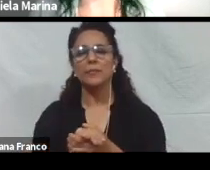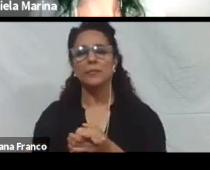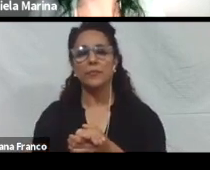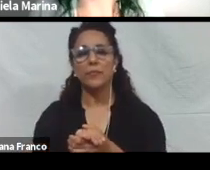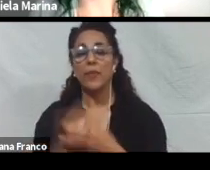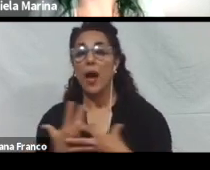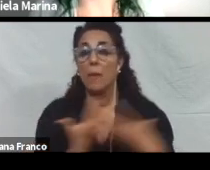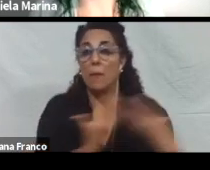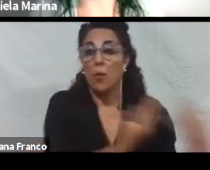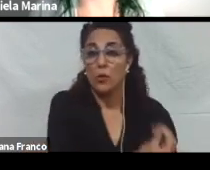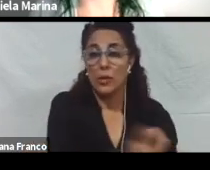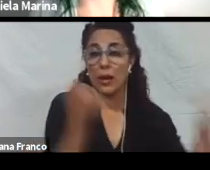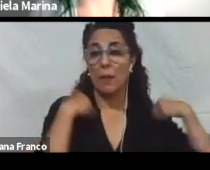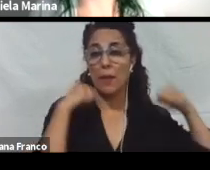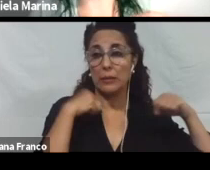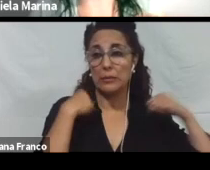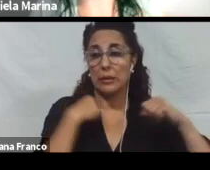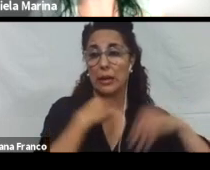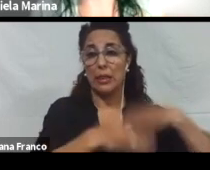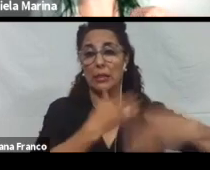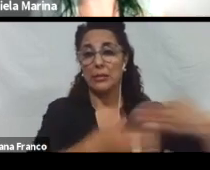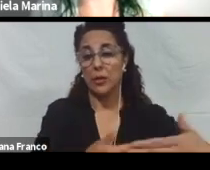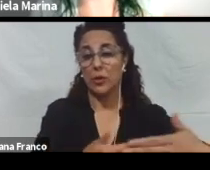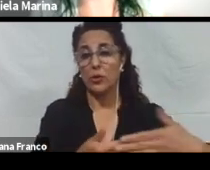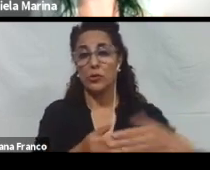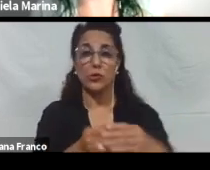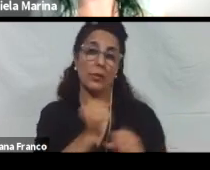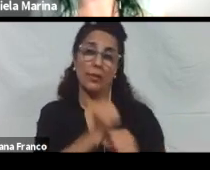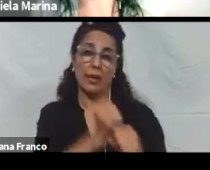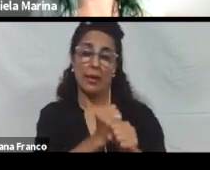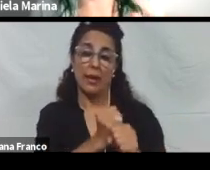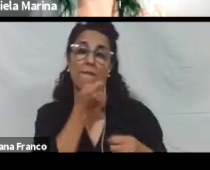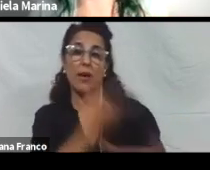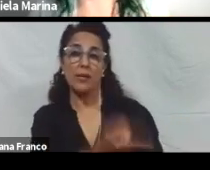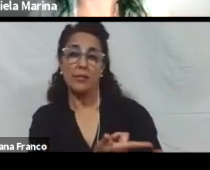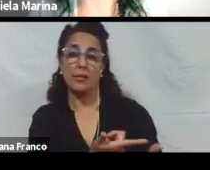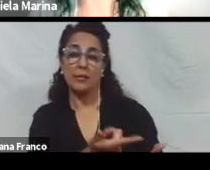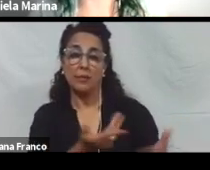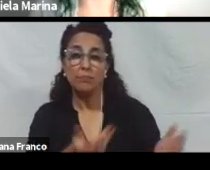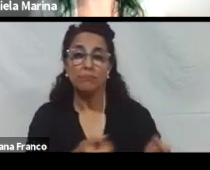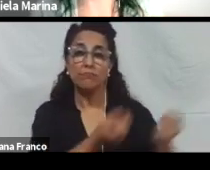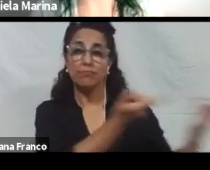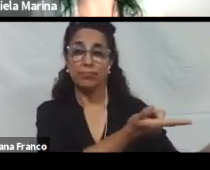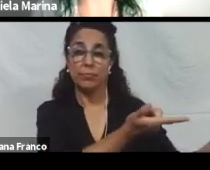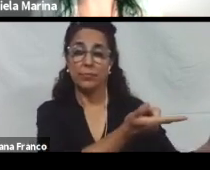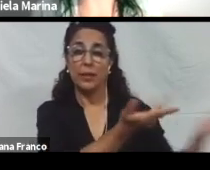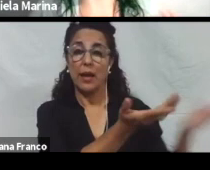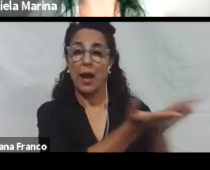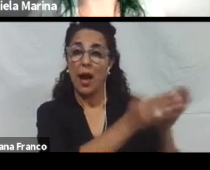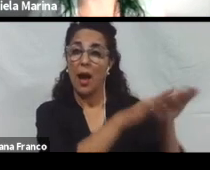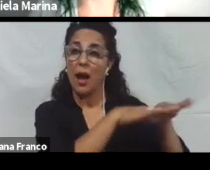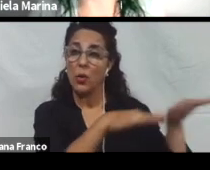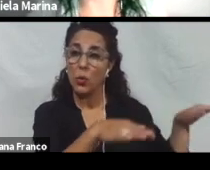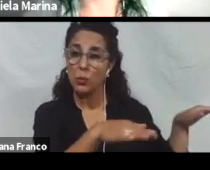tareas. Bueno, acá, por ejemplo, podemos facilitar un feedback o una retroalimentación al estudiante sobre